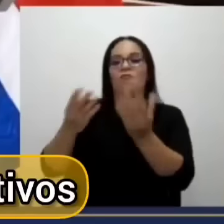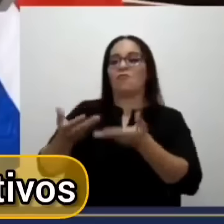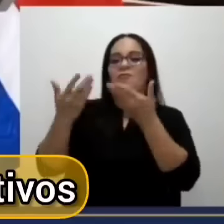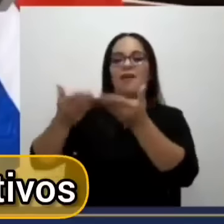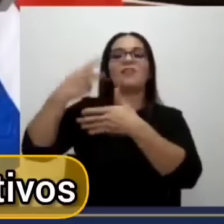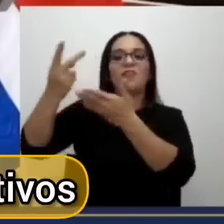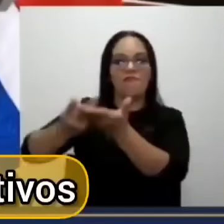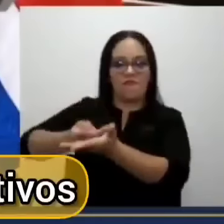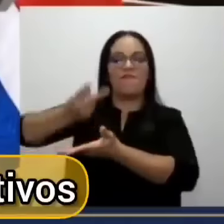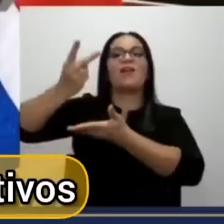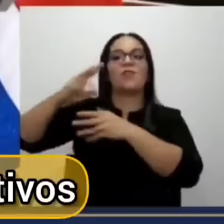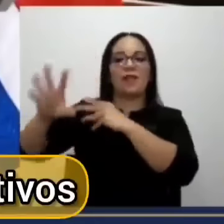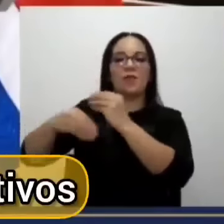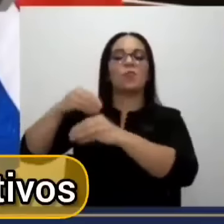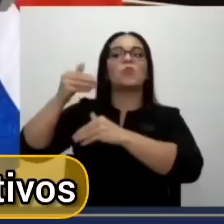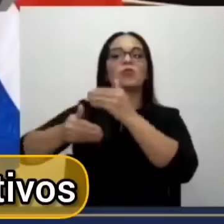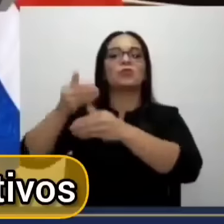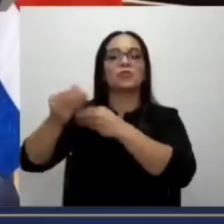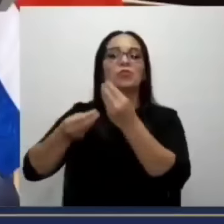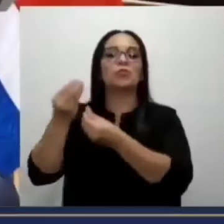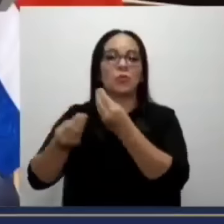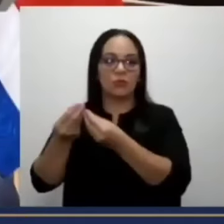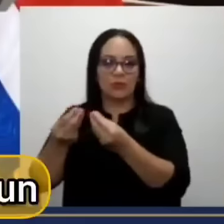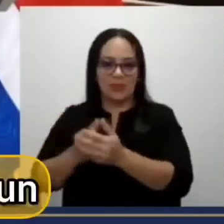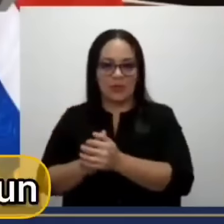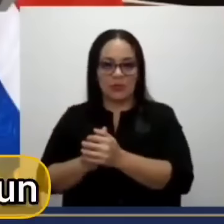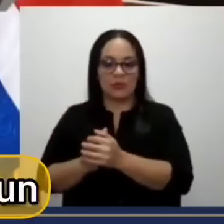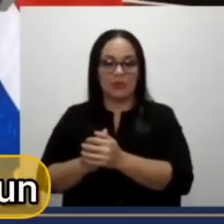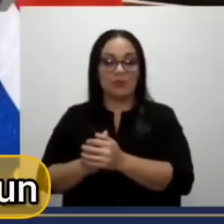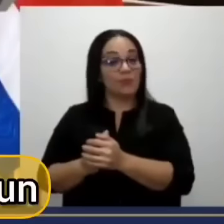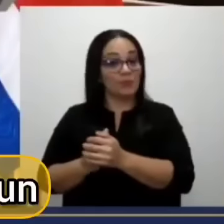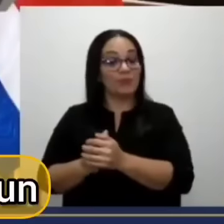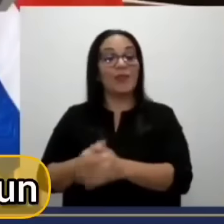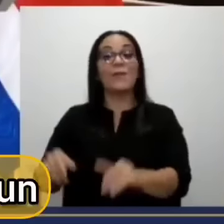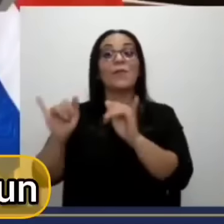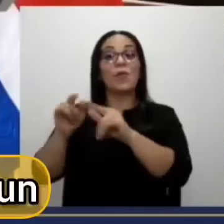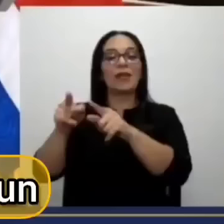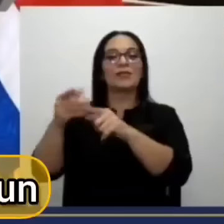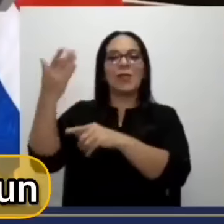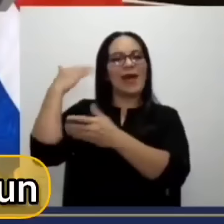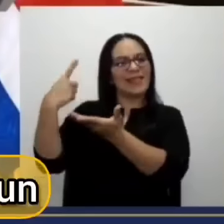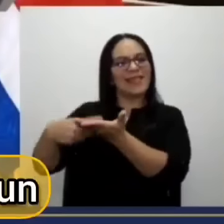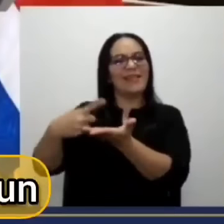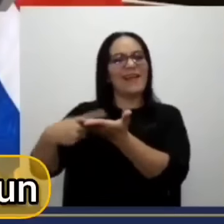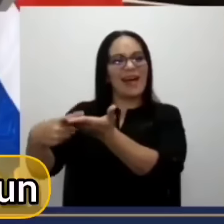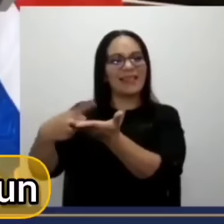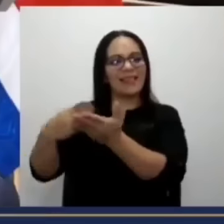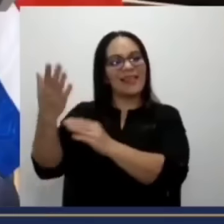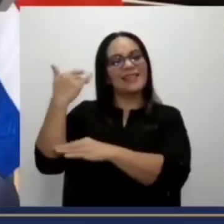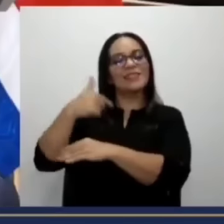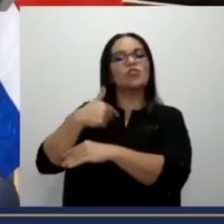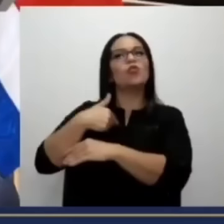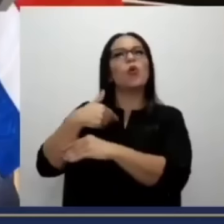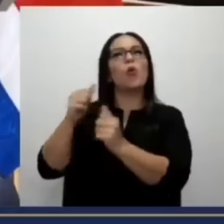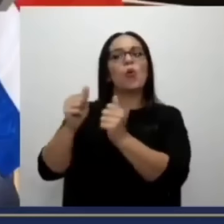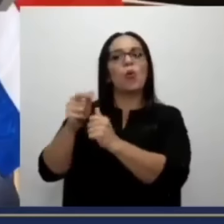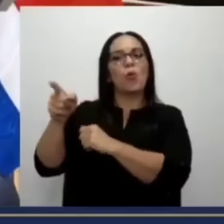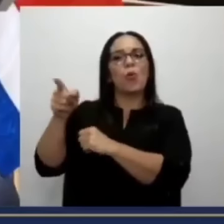en los procesos productivos. Por eso aquel debate que tuve yo con un